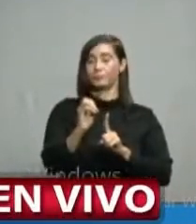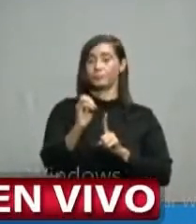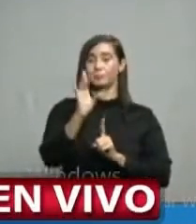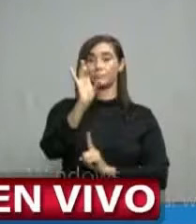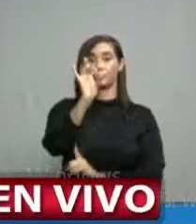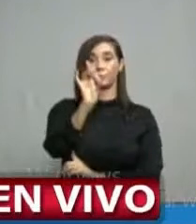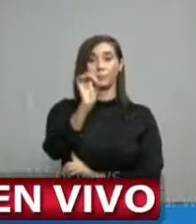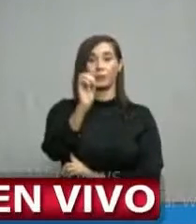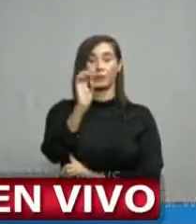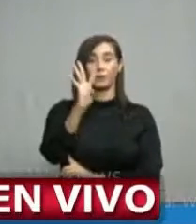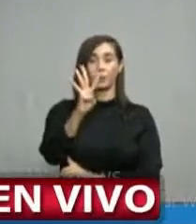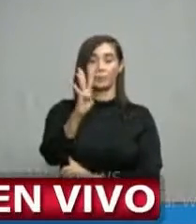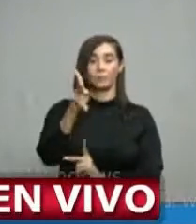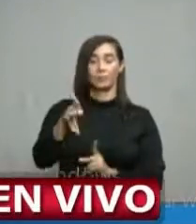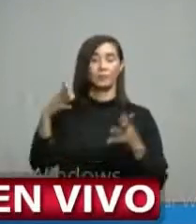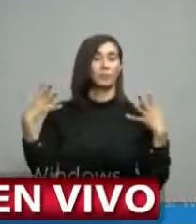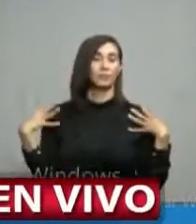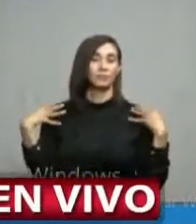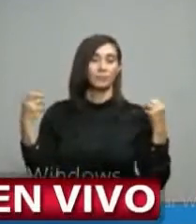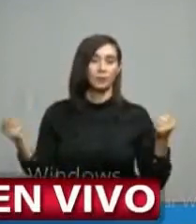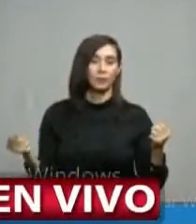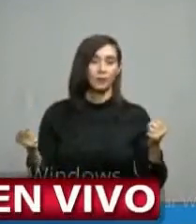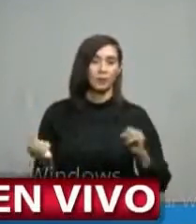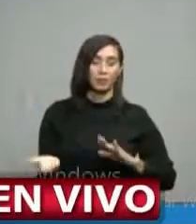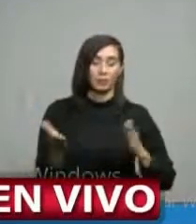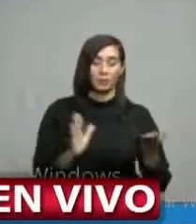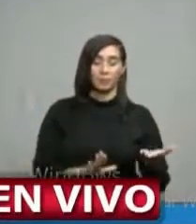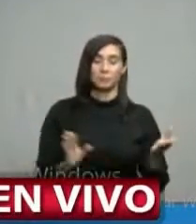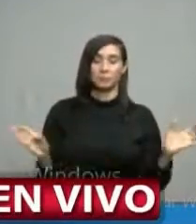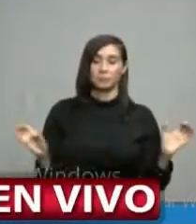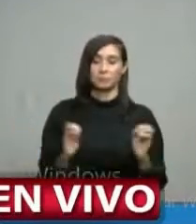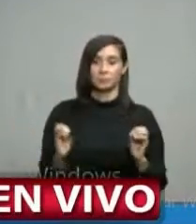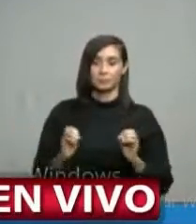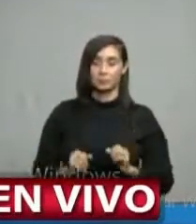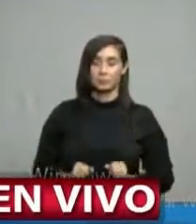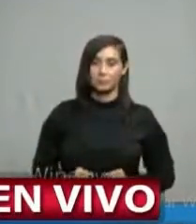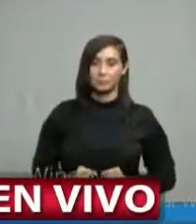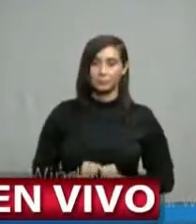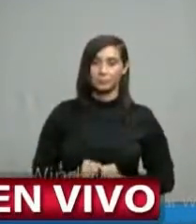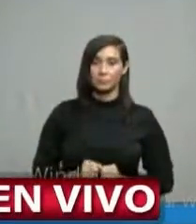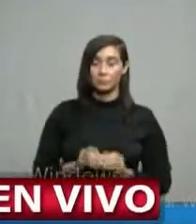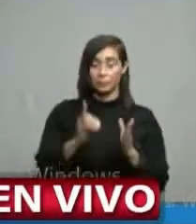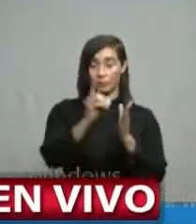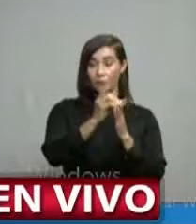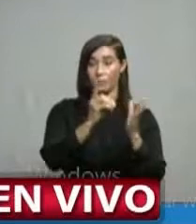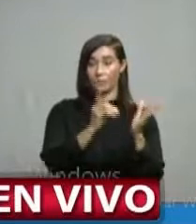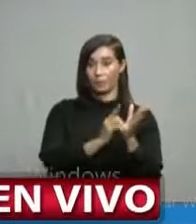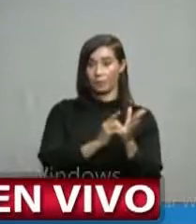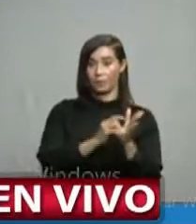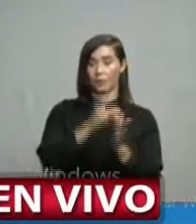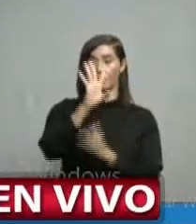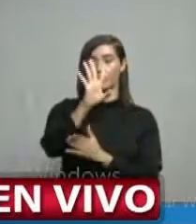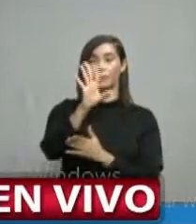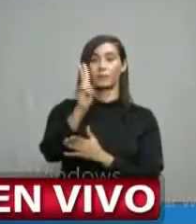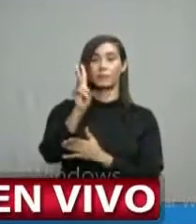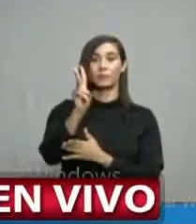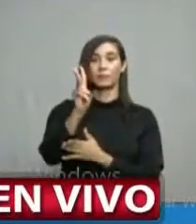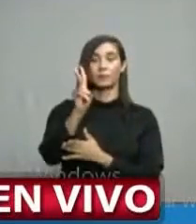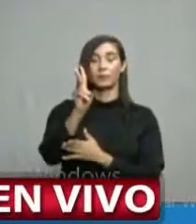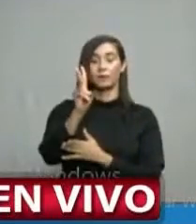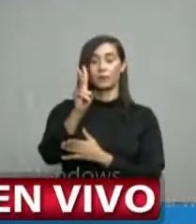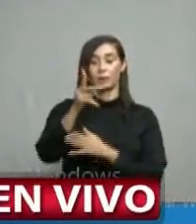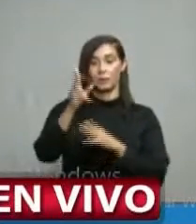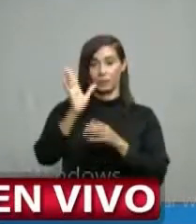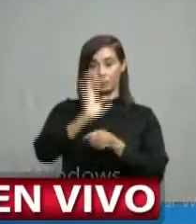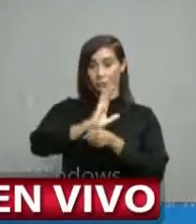84 recuperados, 0 fallecimientos. Dajabón, 52 casos